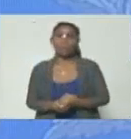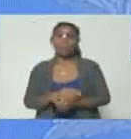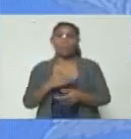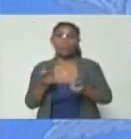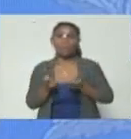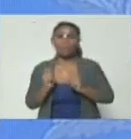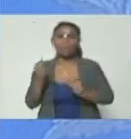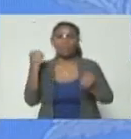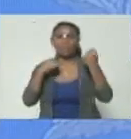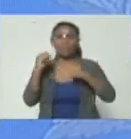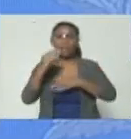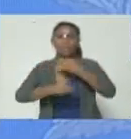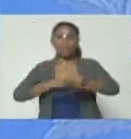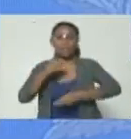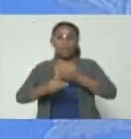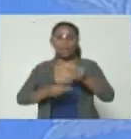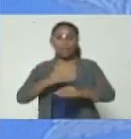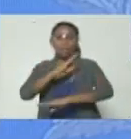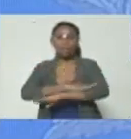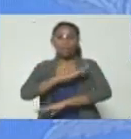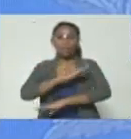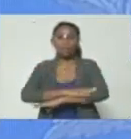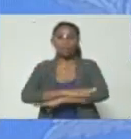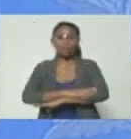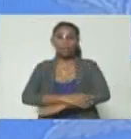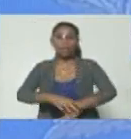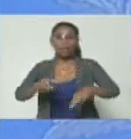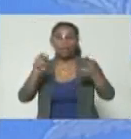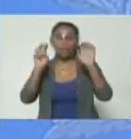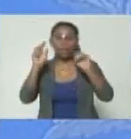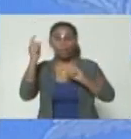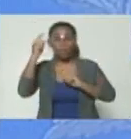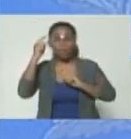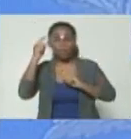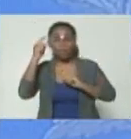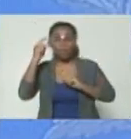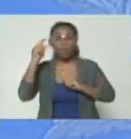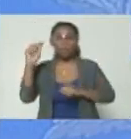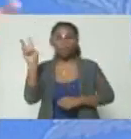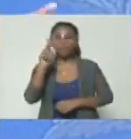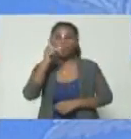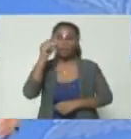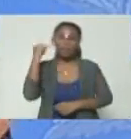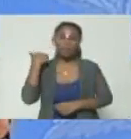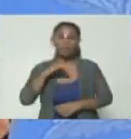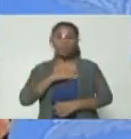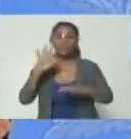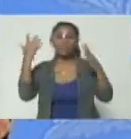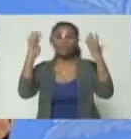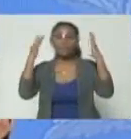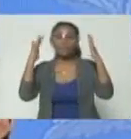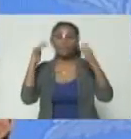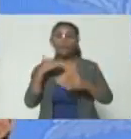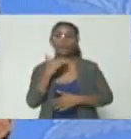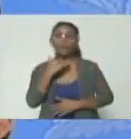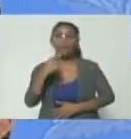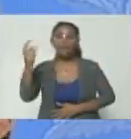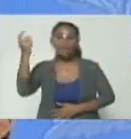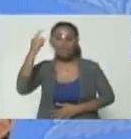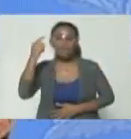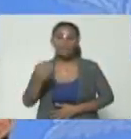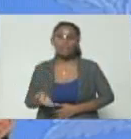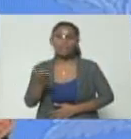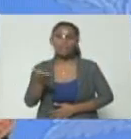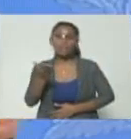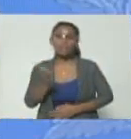de generar acciones en los días en que las venezolanas y los venezolanos estamos celebrando alguna fecha patria